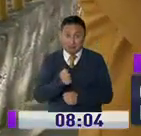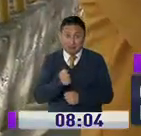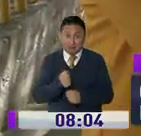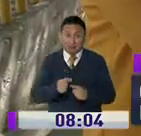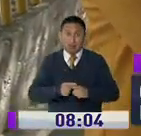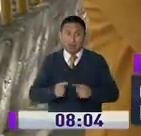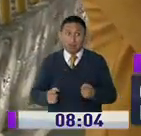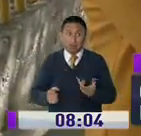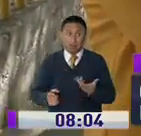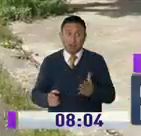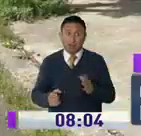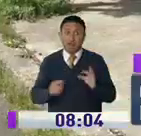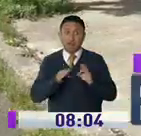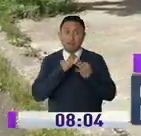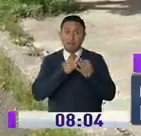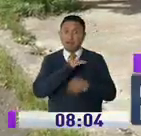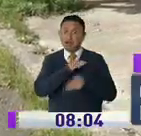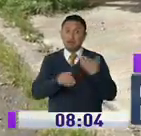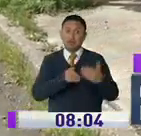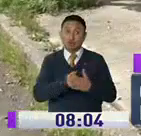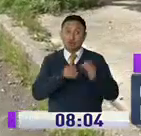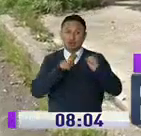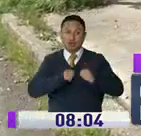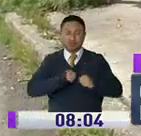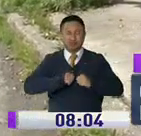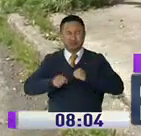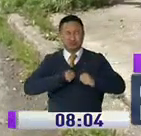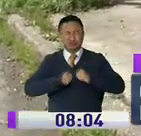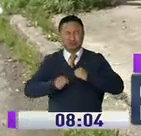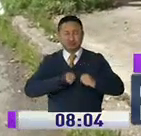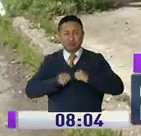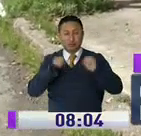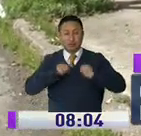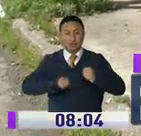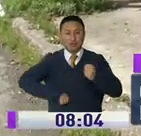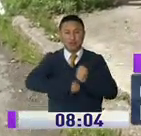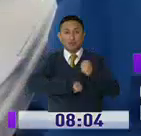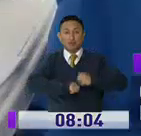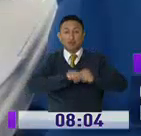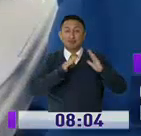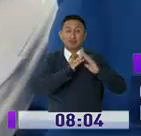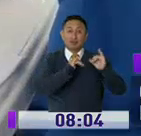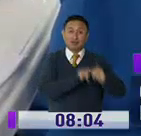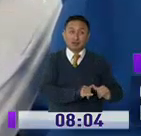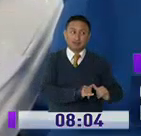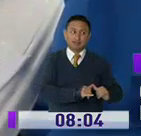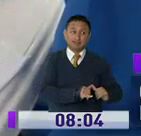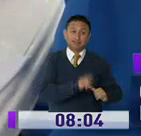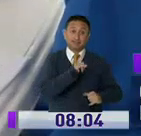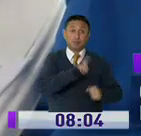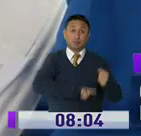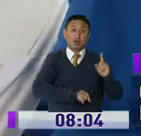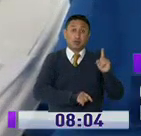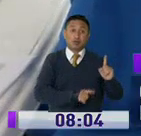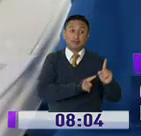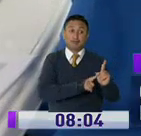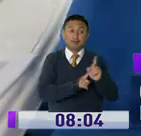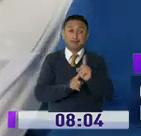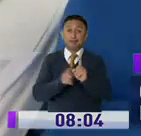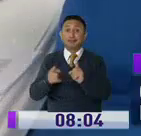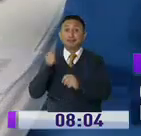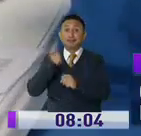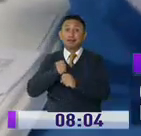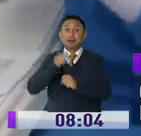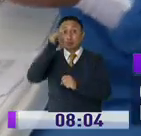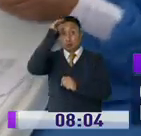embargo entre todos los miembros de su familia hacen un esfuerzo para mantenerse en casa, excepto una de sus hermanas que trabaja